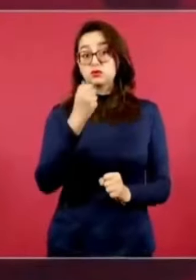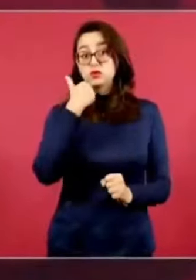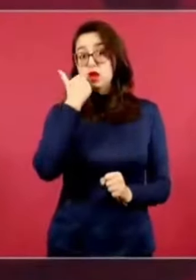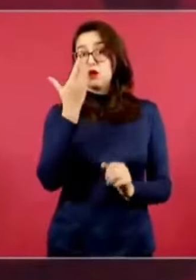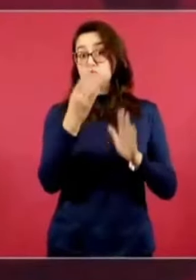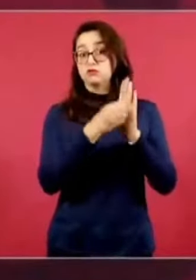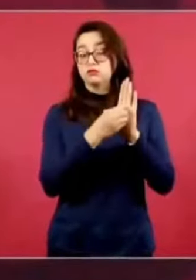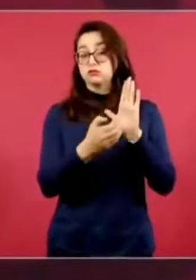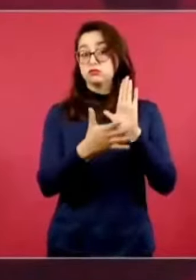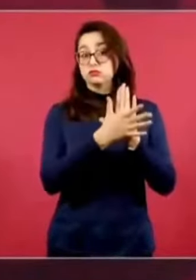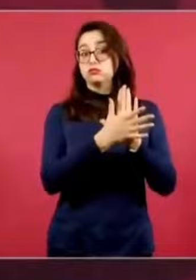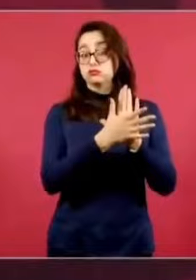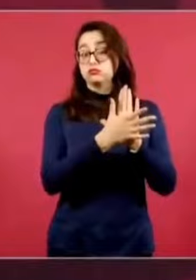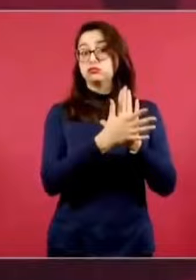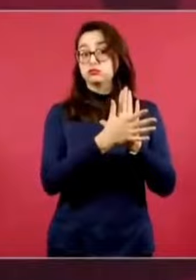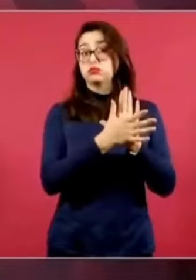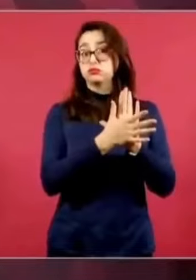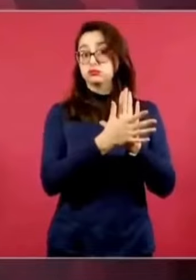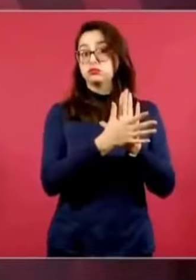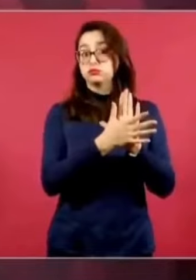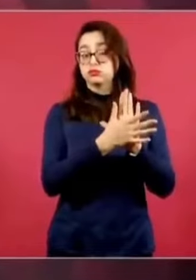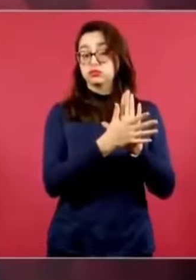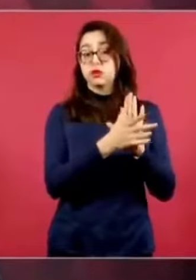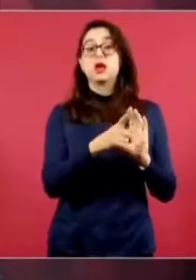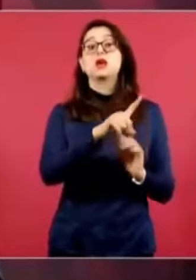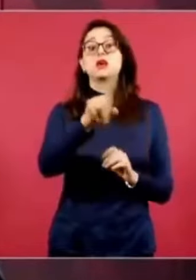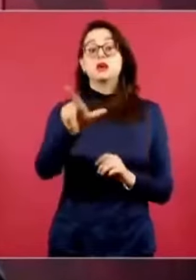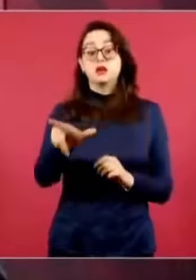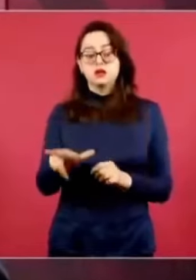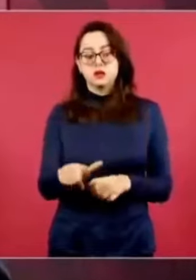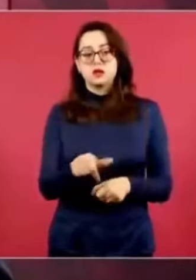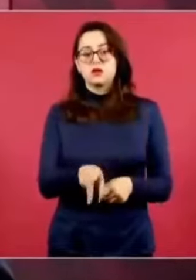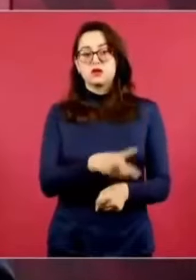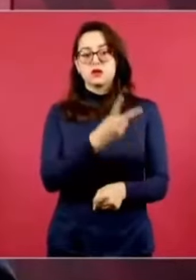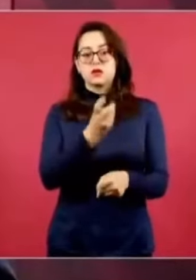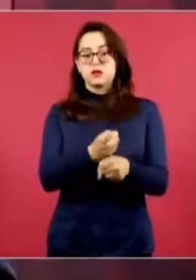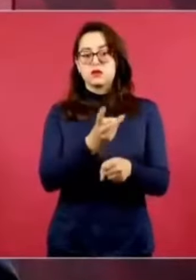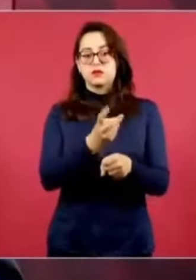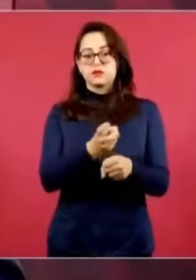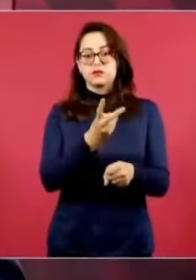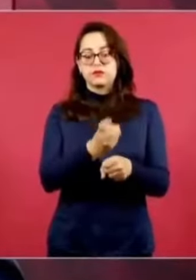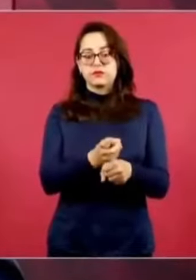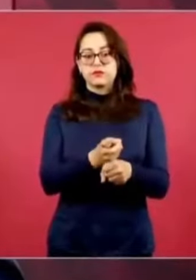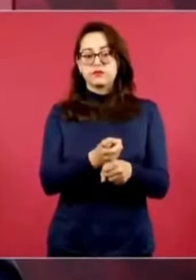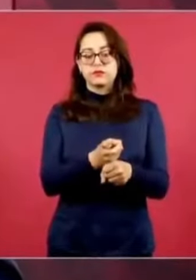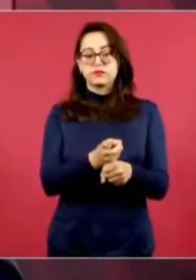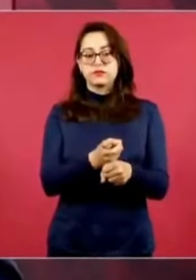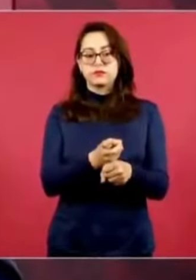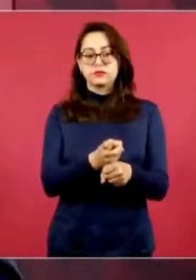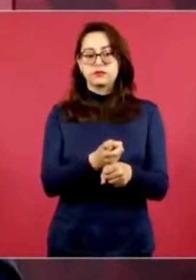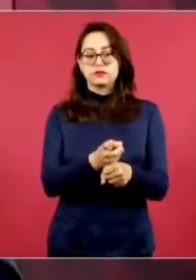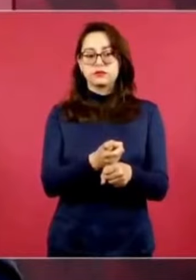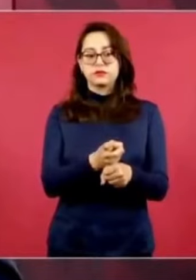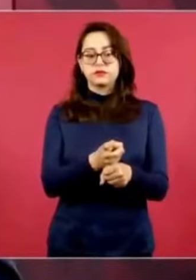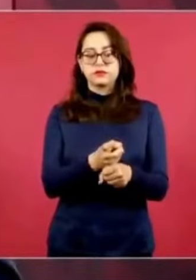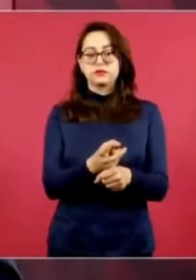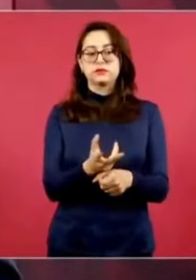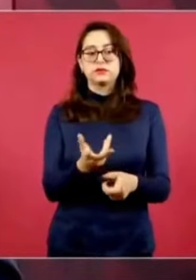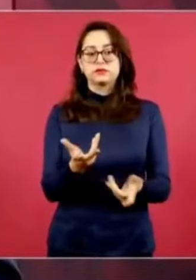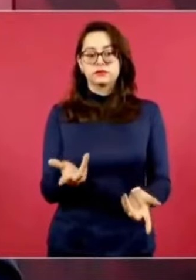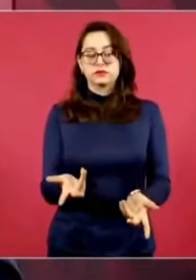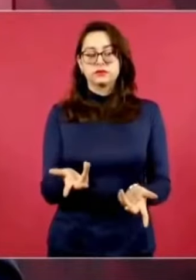luego se va a enviar la iniciativa